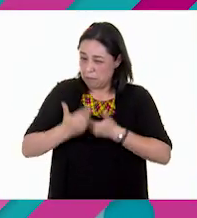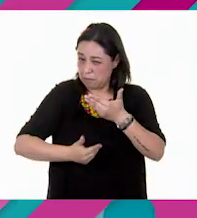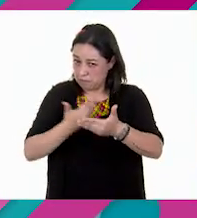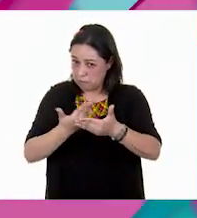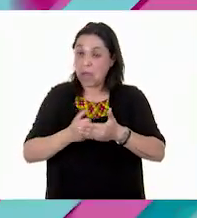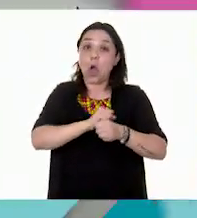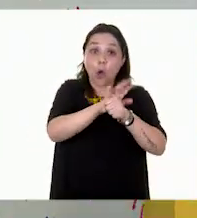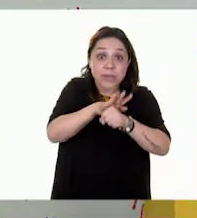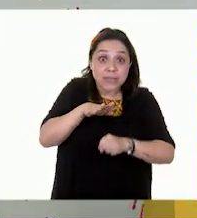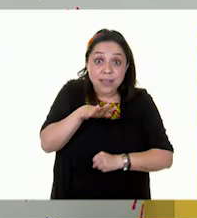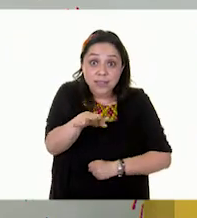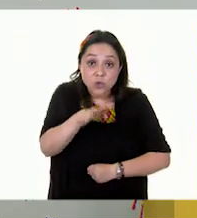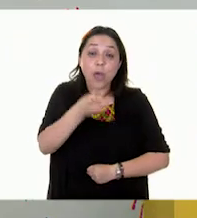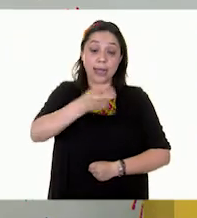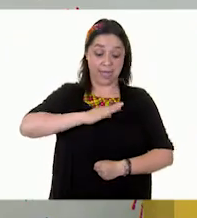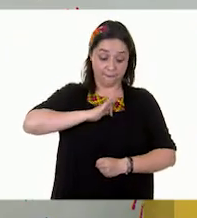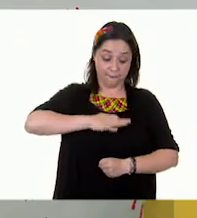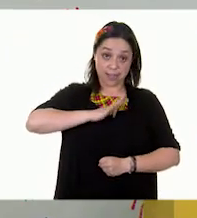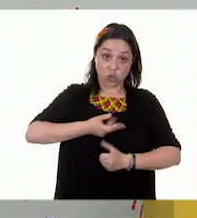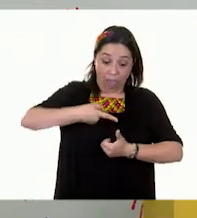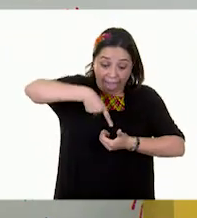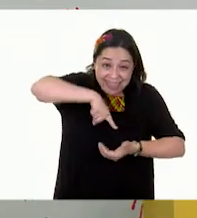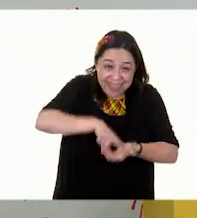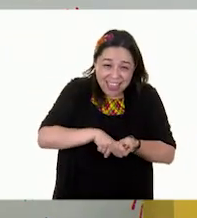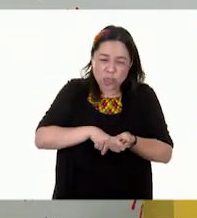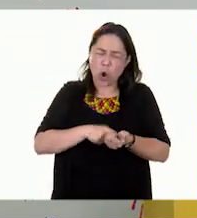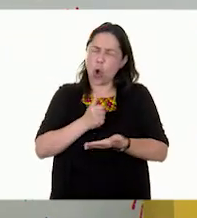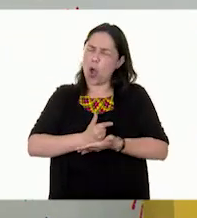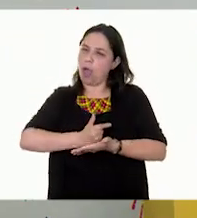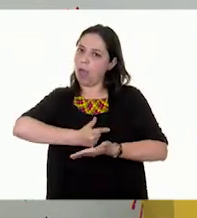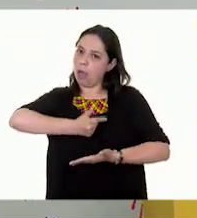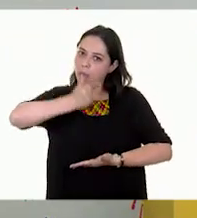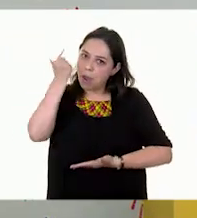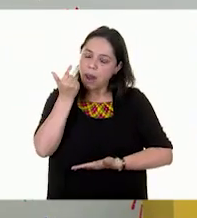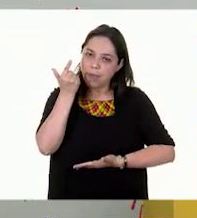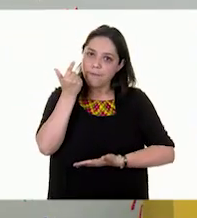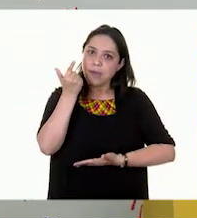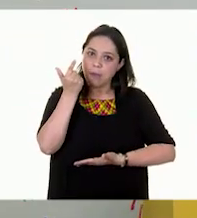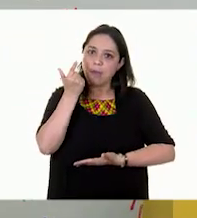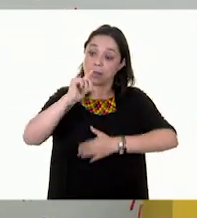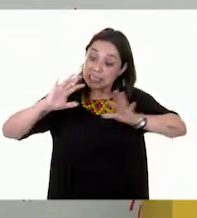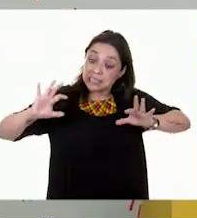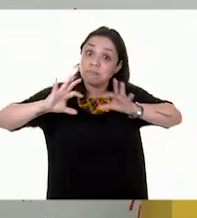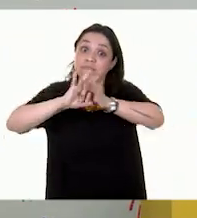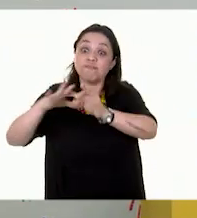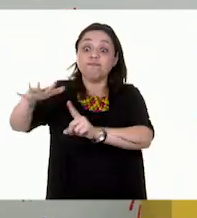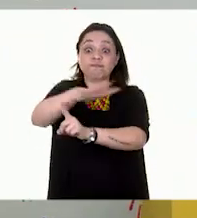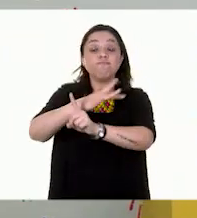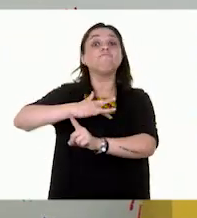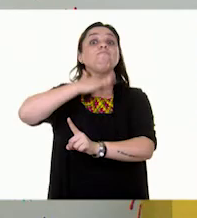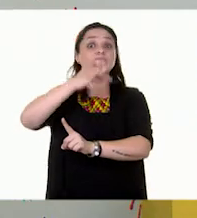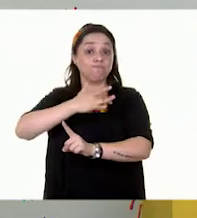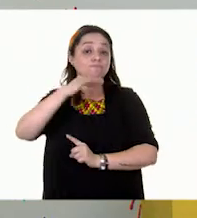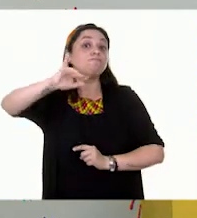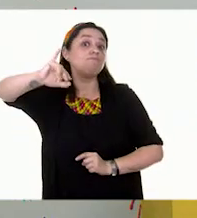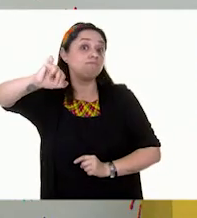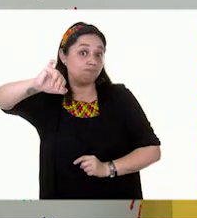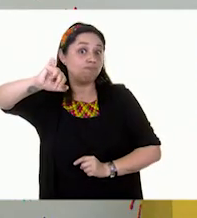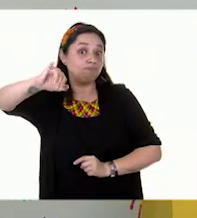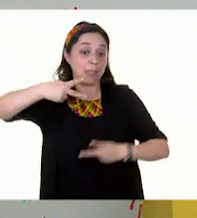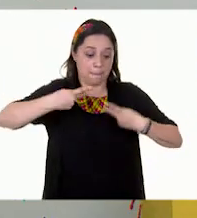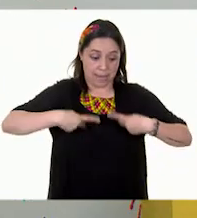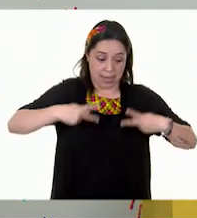es una de las infecciones respiratorias más agudas relacionadas con la contaminación. Los grupos de personas